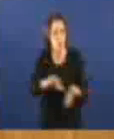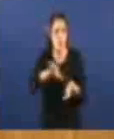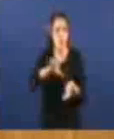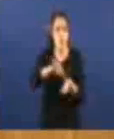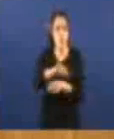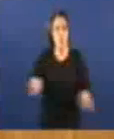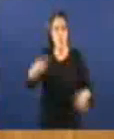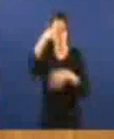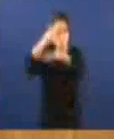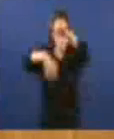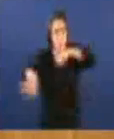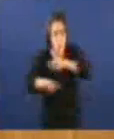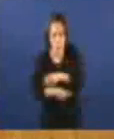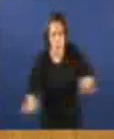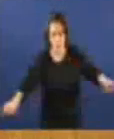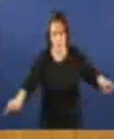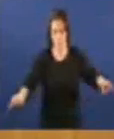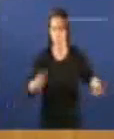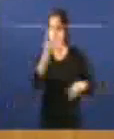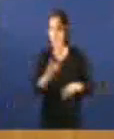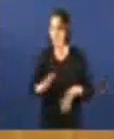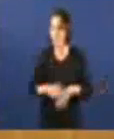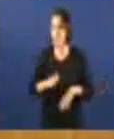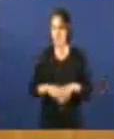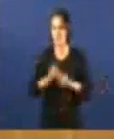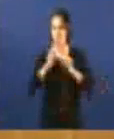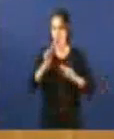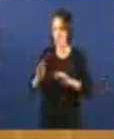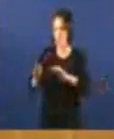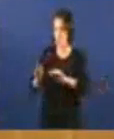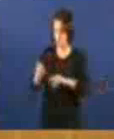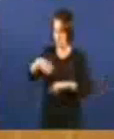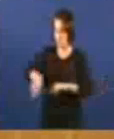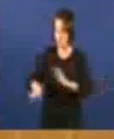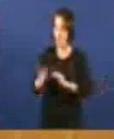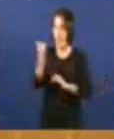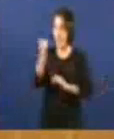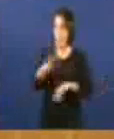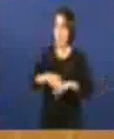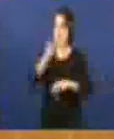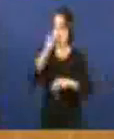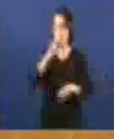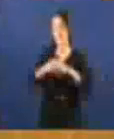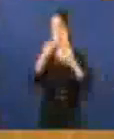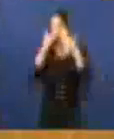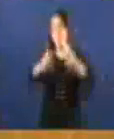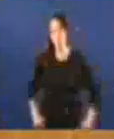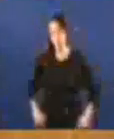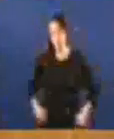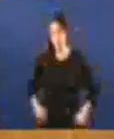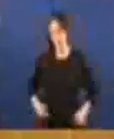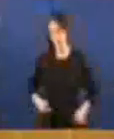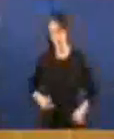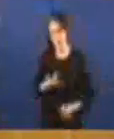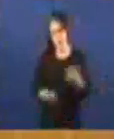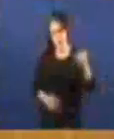métanse por unha vez na pele da xente. E se teñen ustedes ainda algo de humanidade, vai expremer de tal maneira